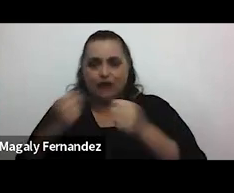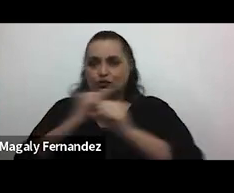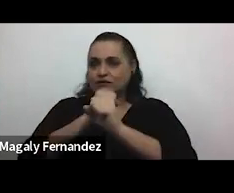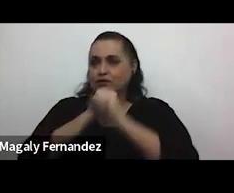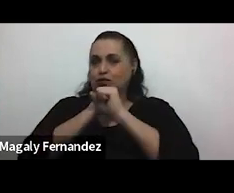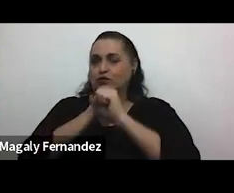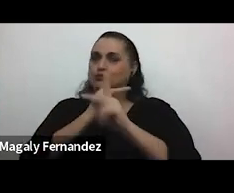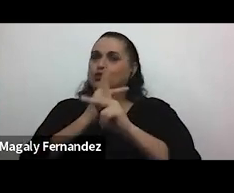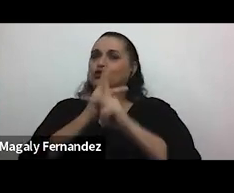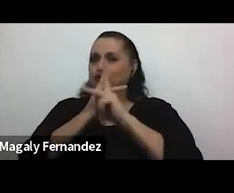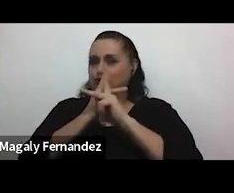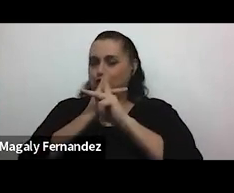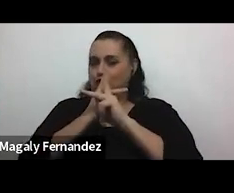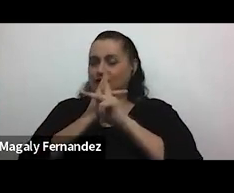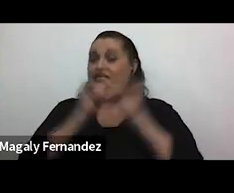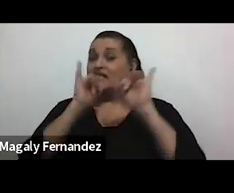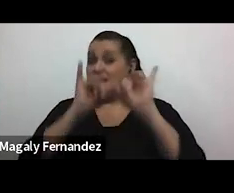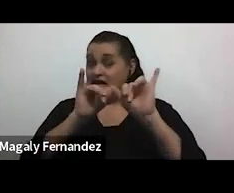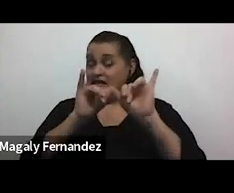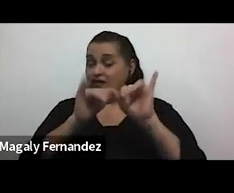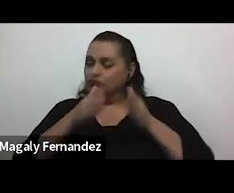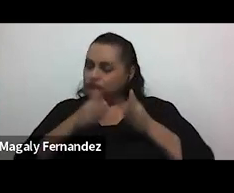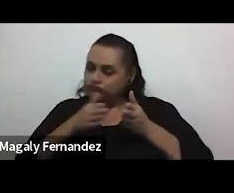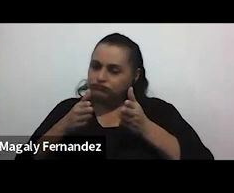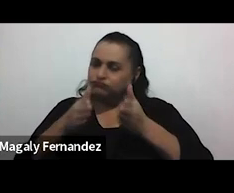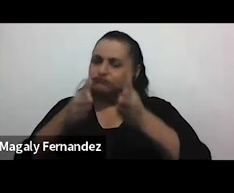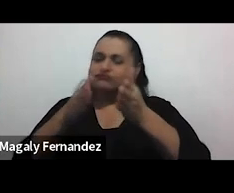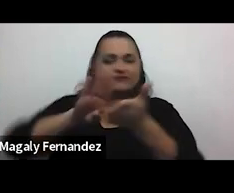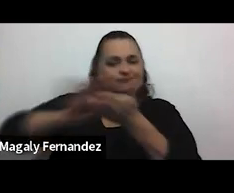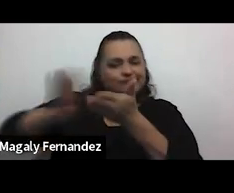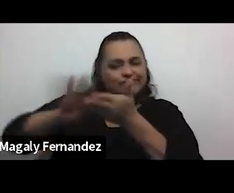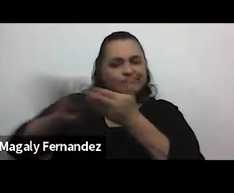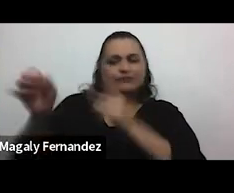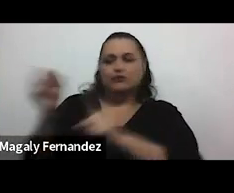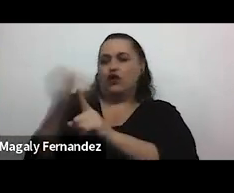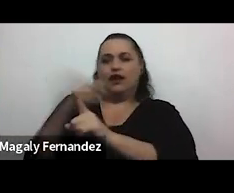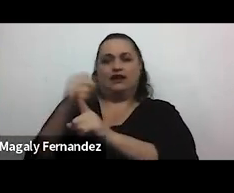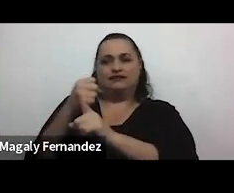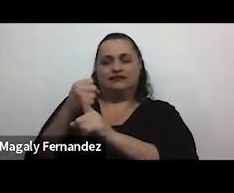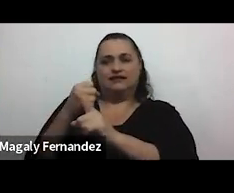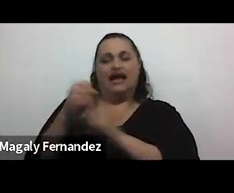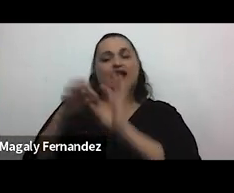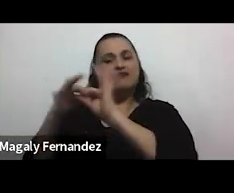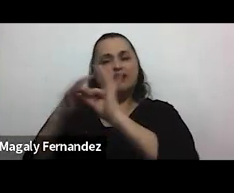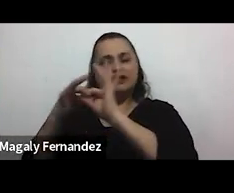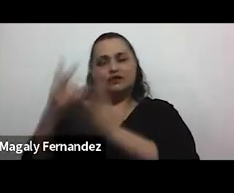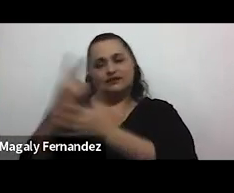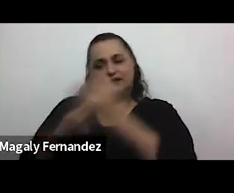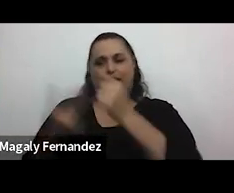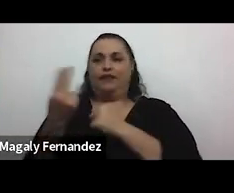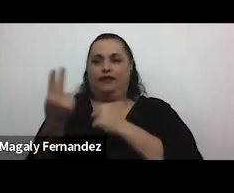y con esto encaminarnos a la erradicación de las violencias en nuestros vínculos de pareja